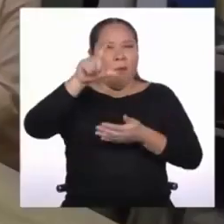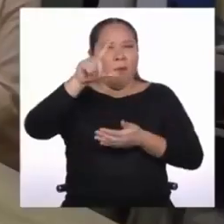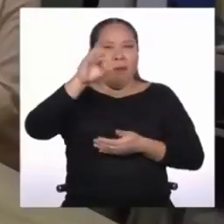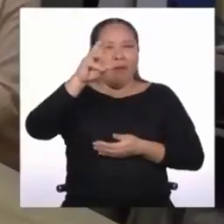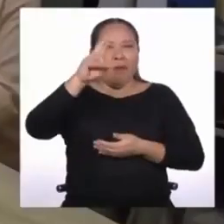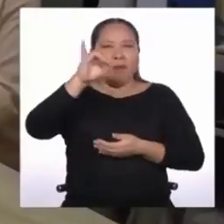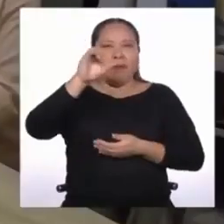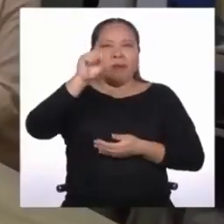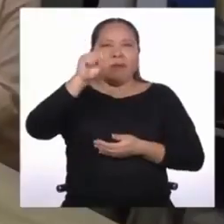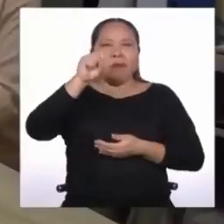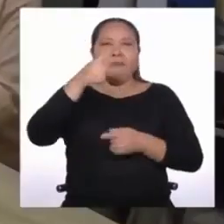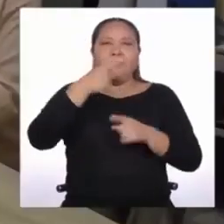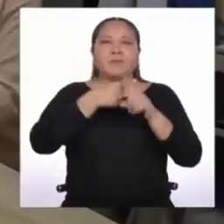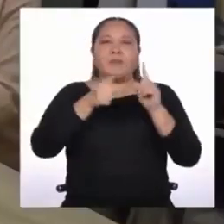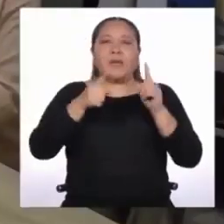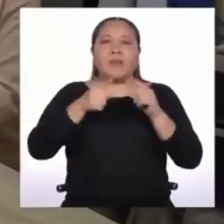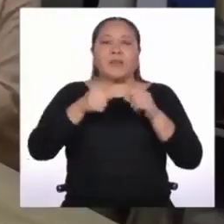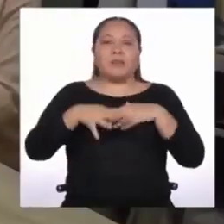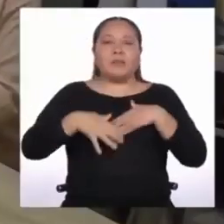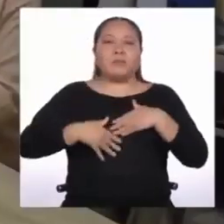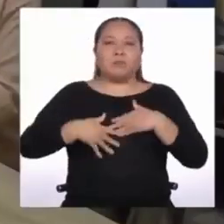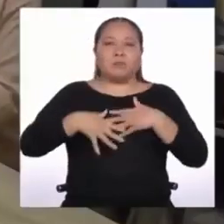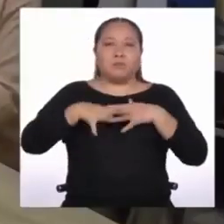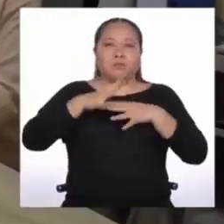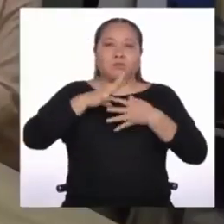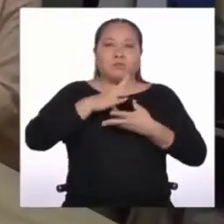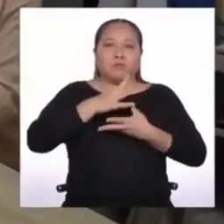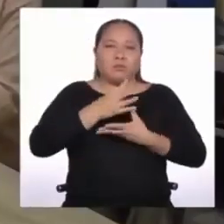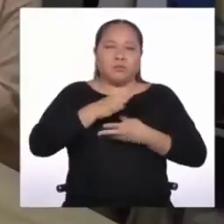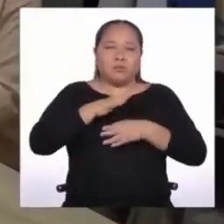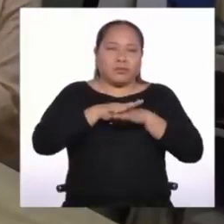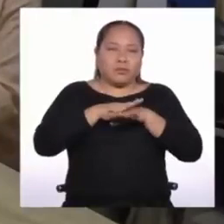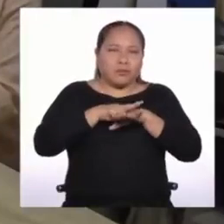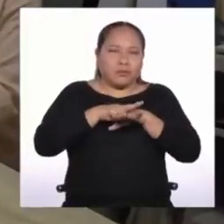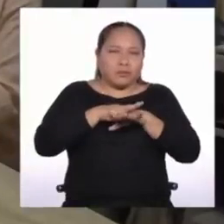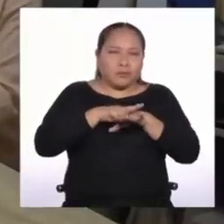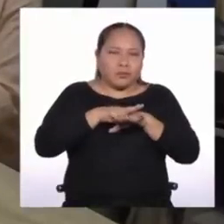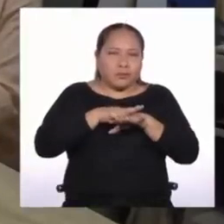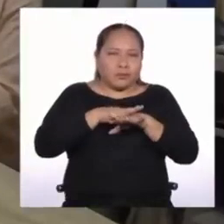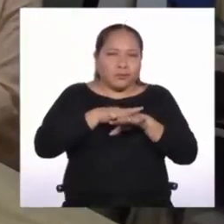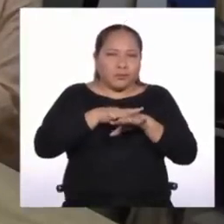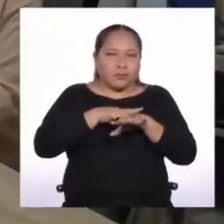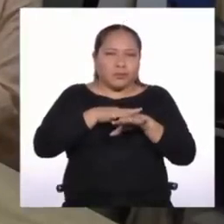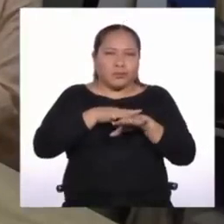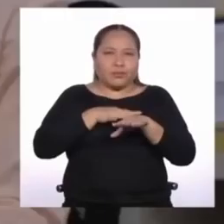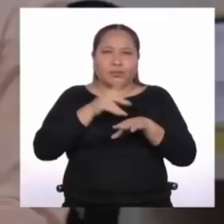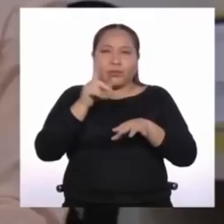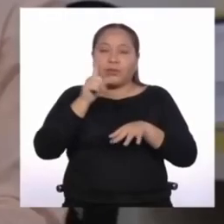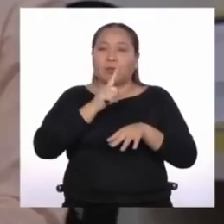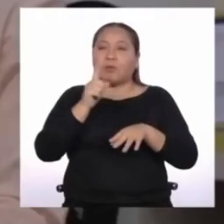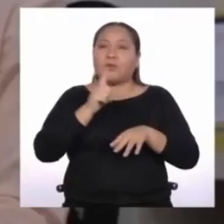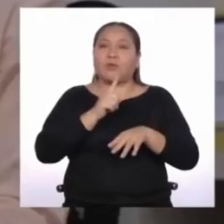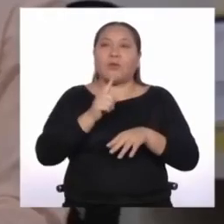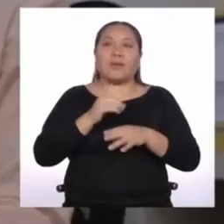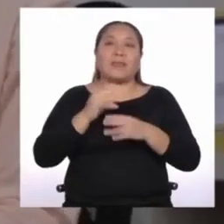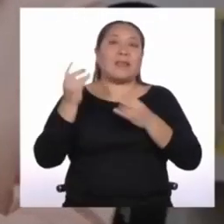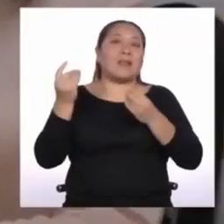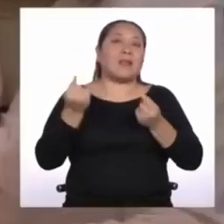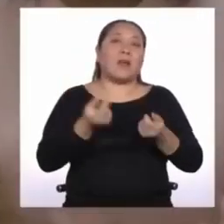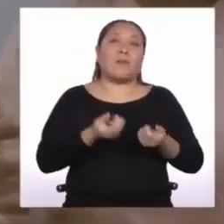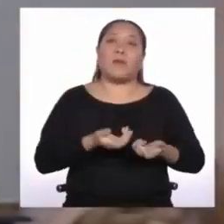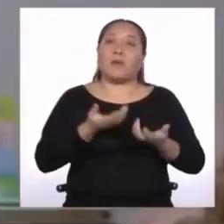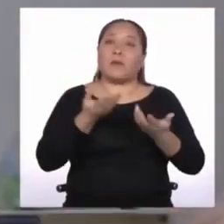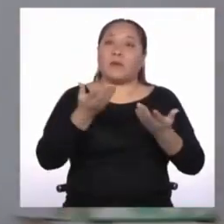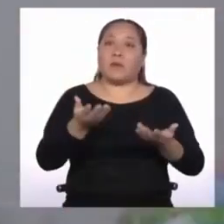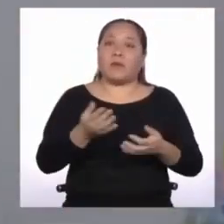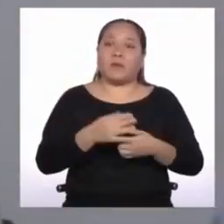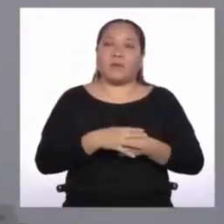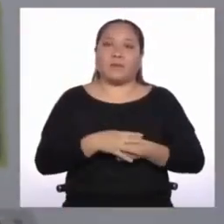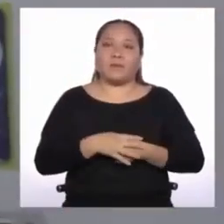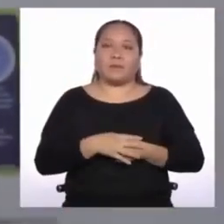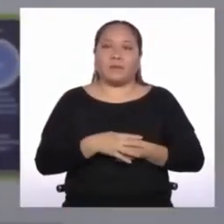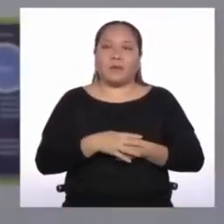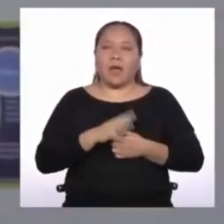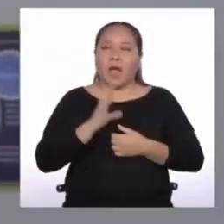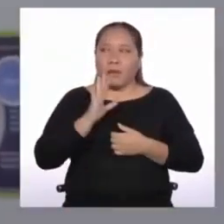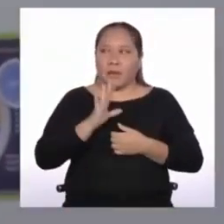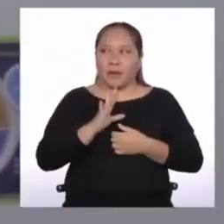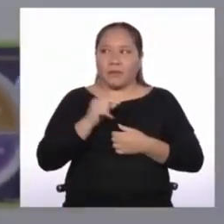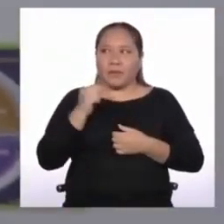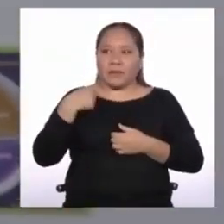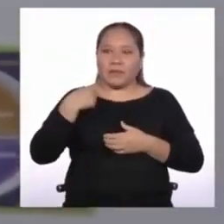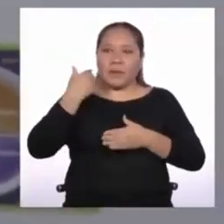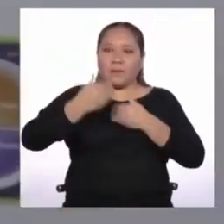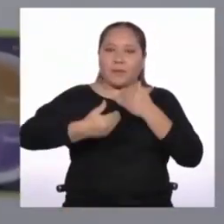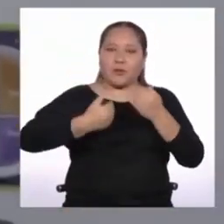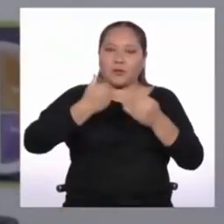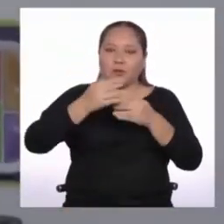el proceso de digestión es más lento, entonces no va a ser energía inmediata. Ah, ok. Sí nos dan más energía, pero el proceso